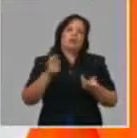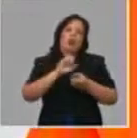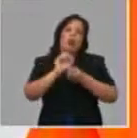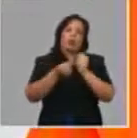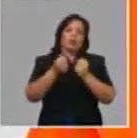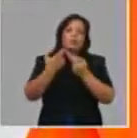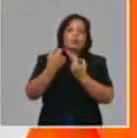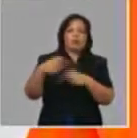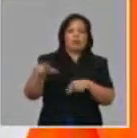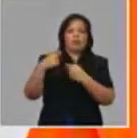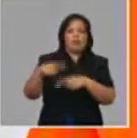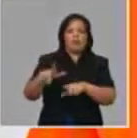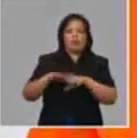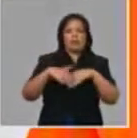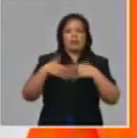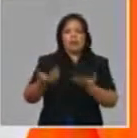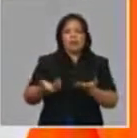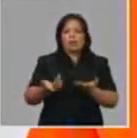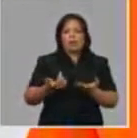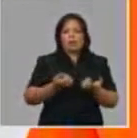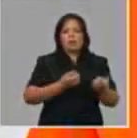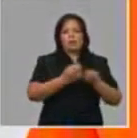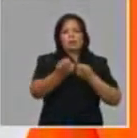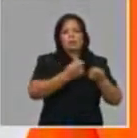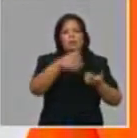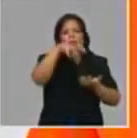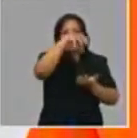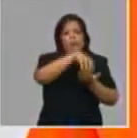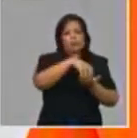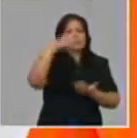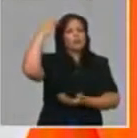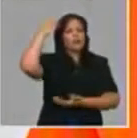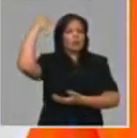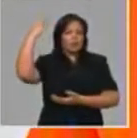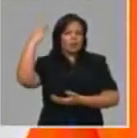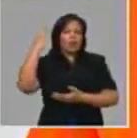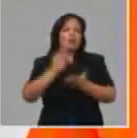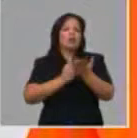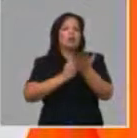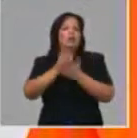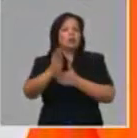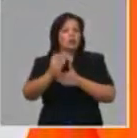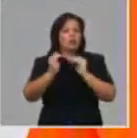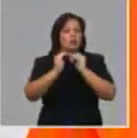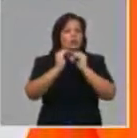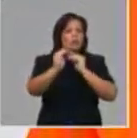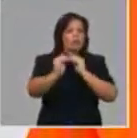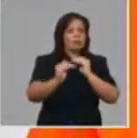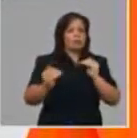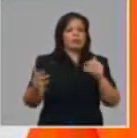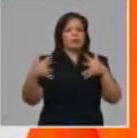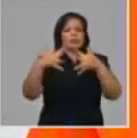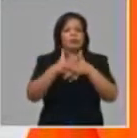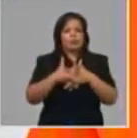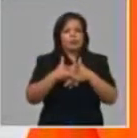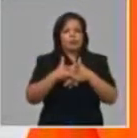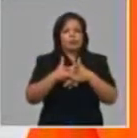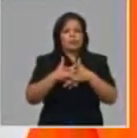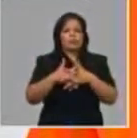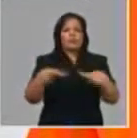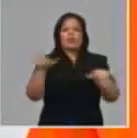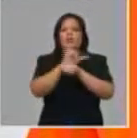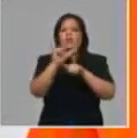de estos productos en la red de mercados estatales manteniendo paralelamente la otra red que existe, incluyendo los